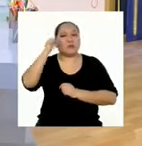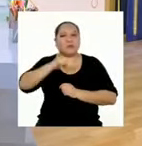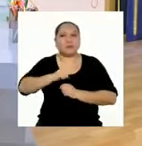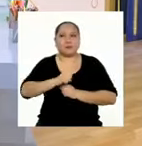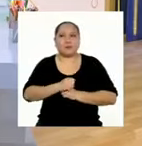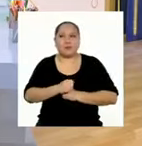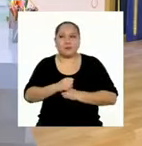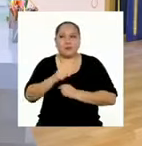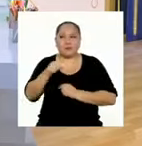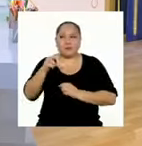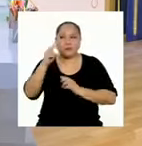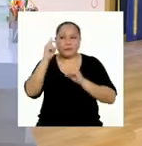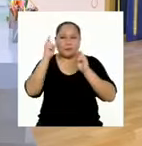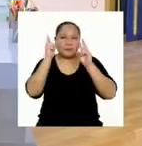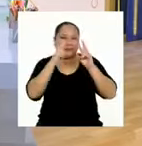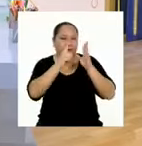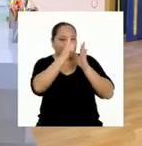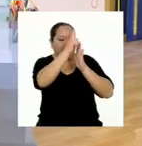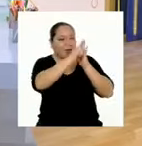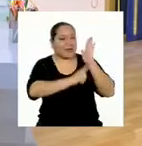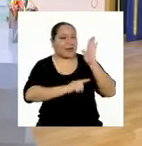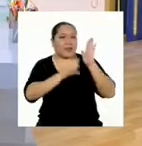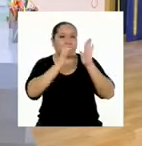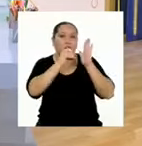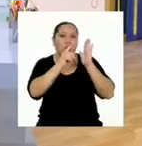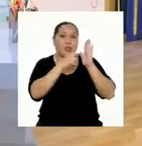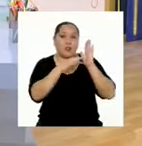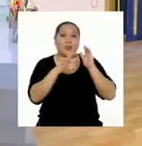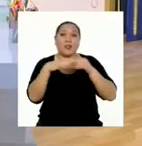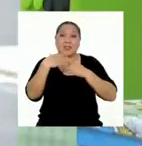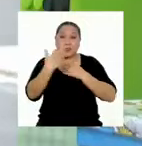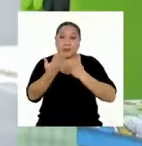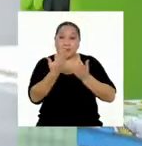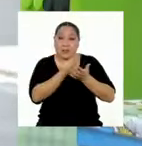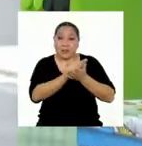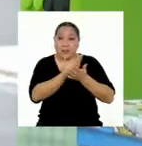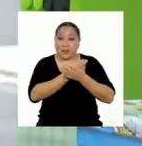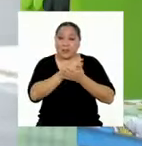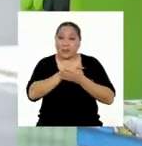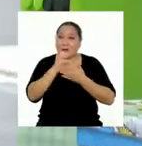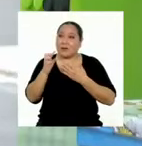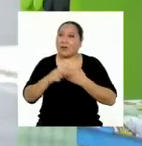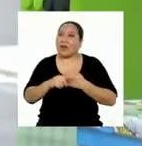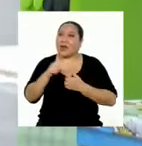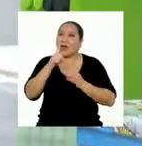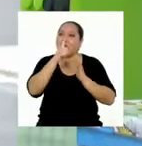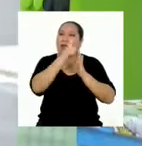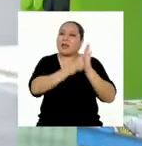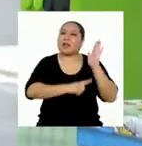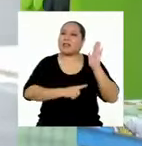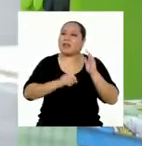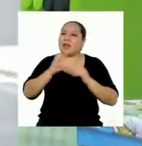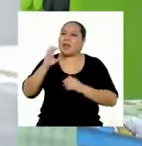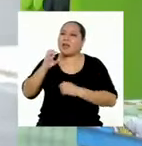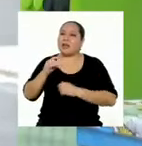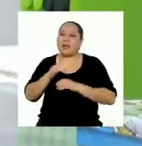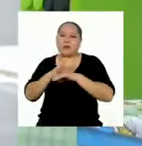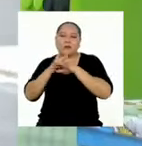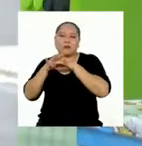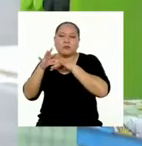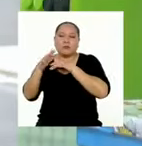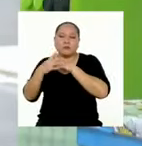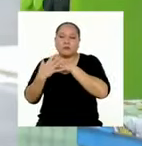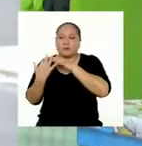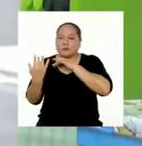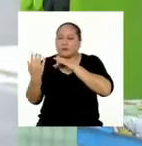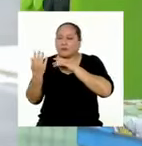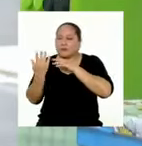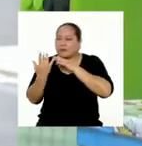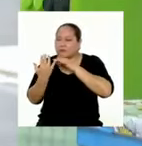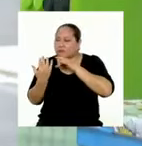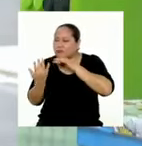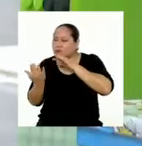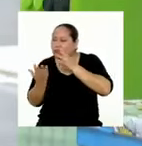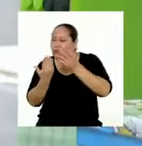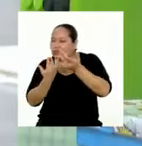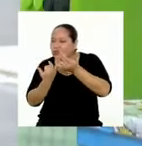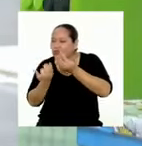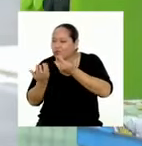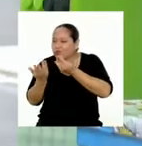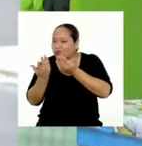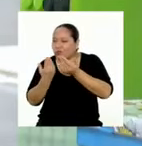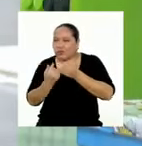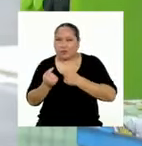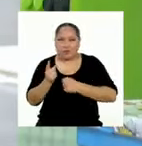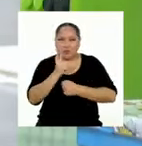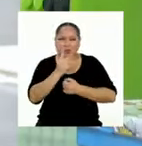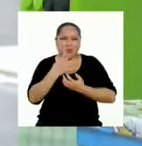si la pasamos por la lista de cotejo juntos después del programa? ¿Una lista de cortejos? Yo no quiero enamorar a nadie.